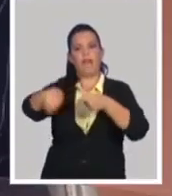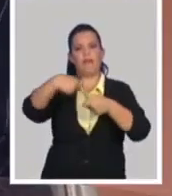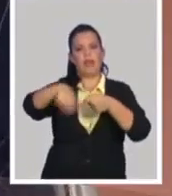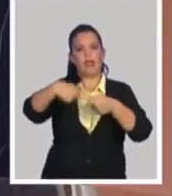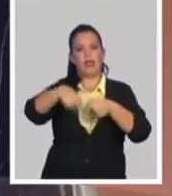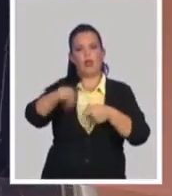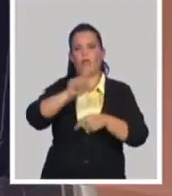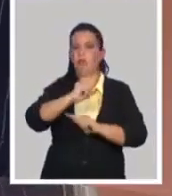establece que va a ser así.